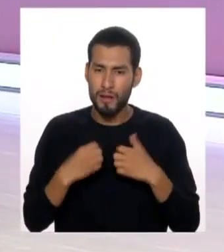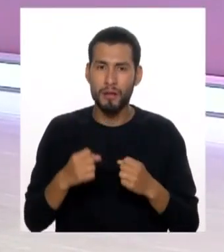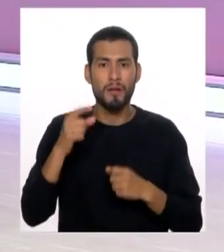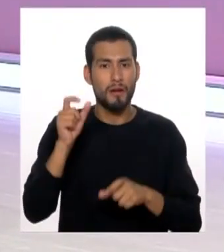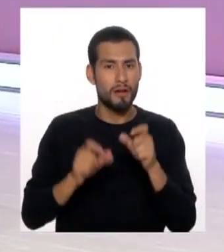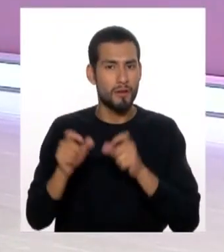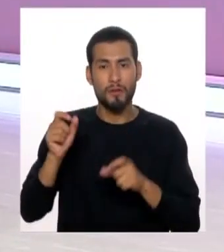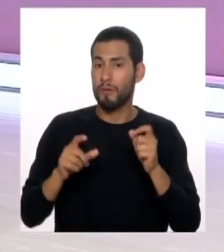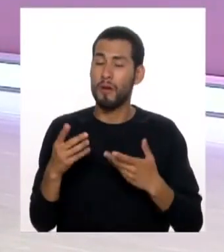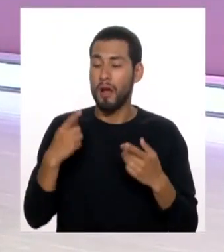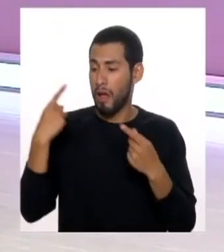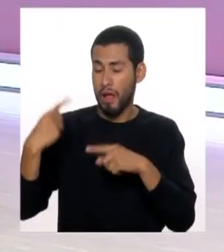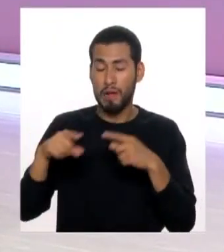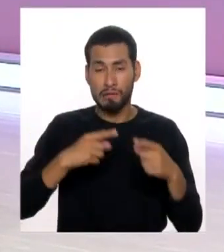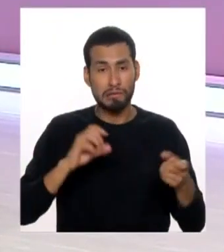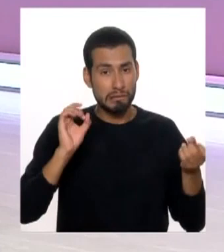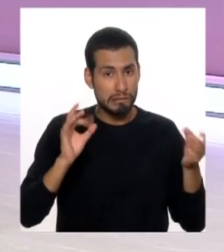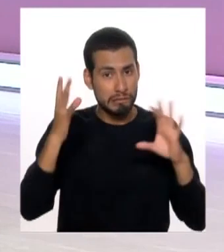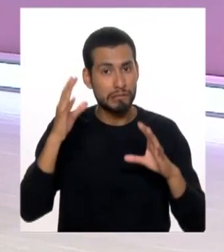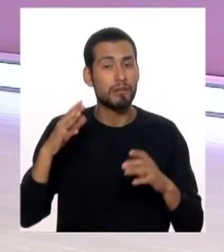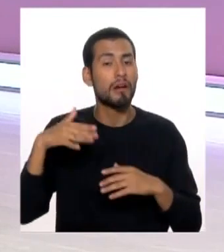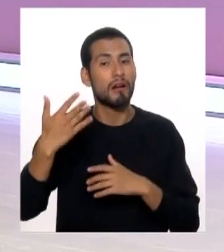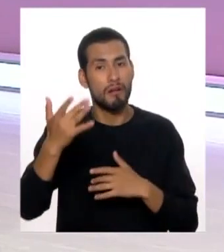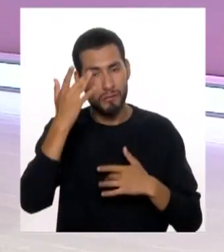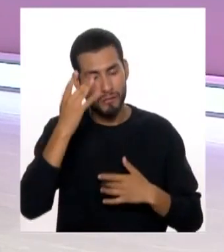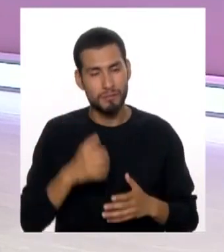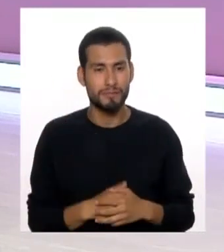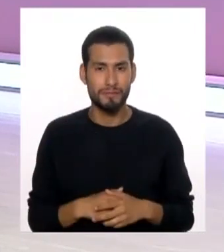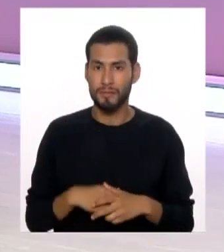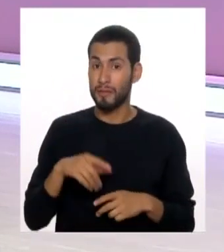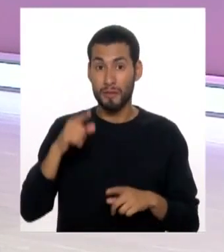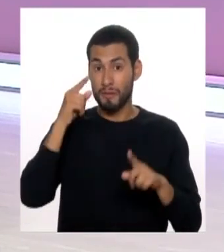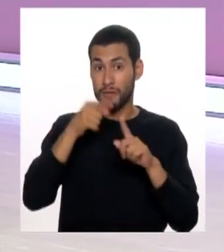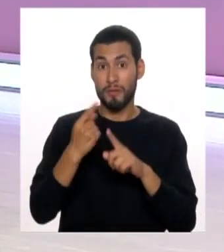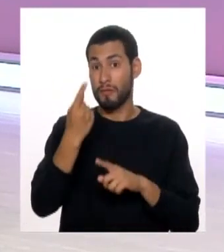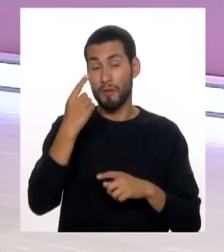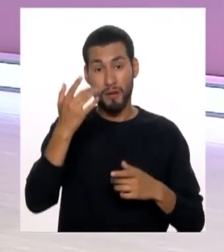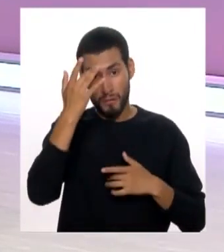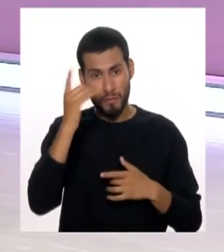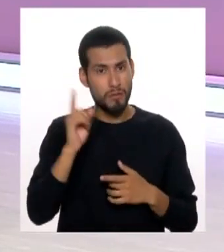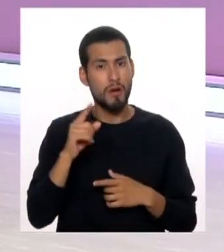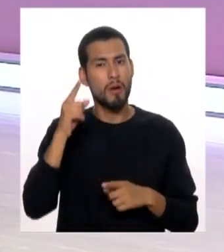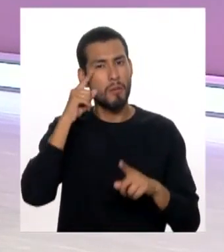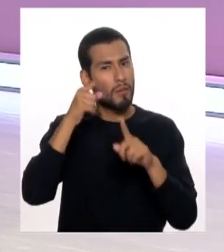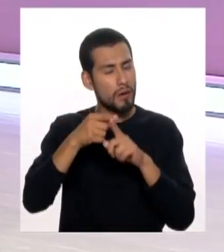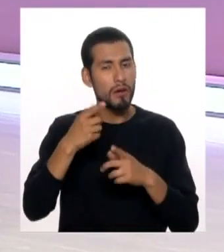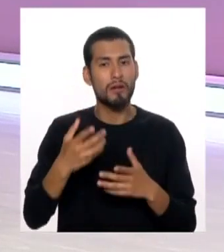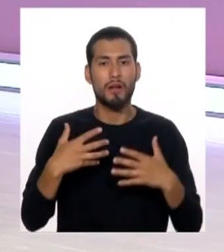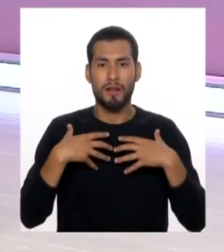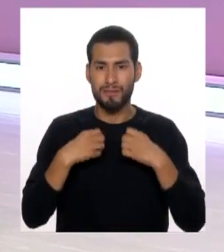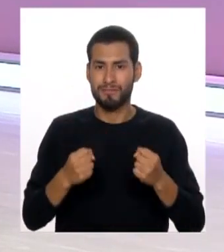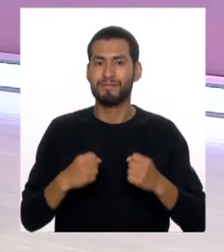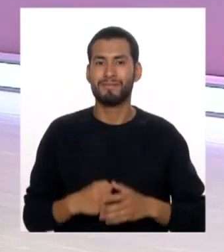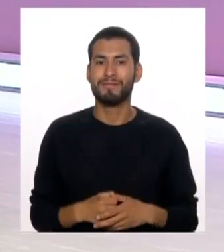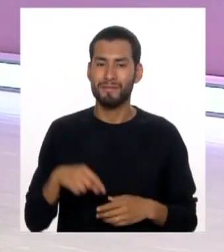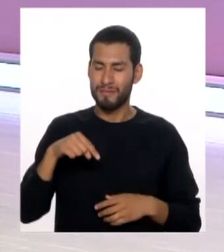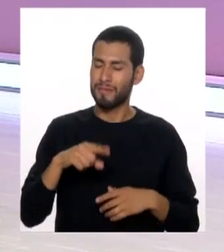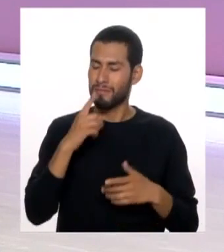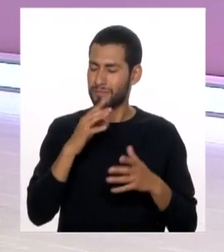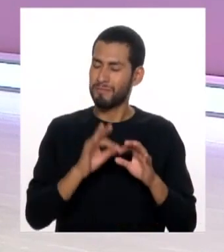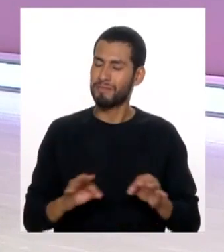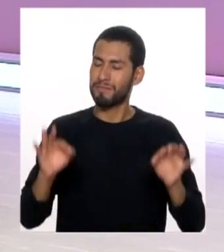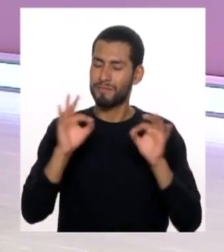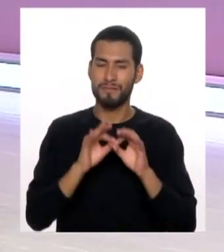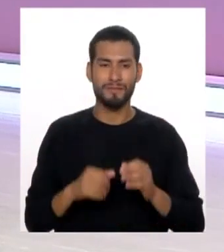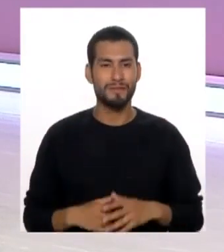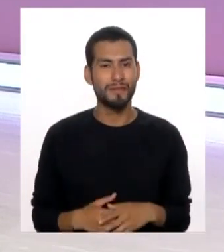no vea consecuencias catastróficas después de una enfermedad. No es una visión solamente de la enfermedad, es una visión de la salud. Eso es muy, pero